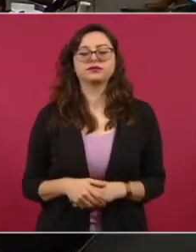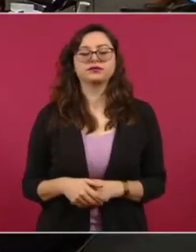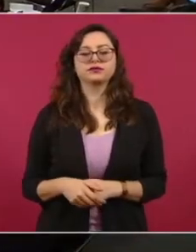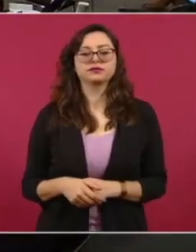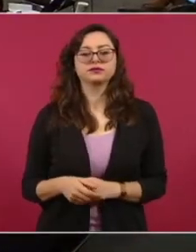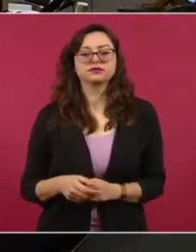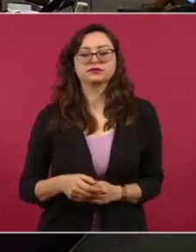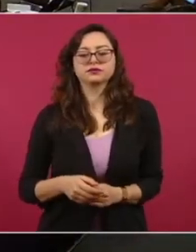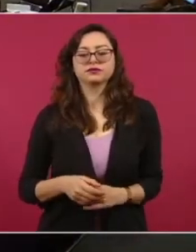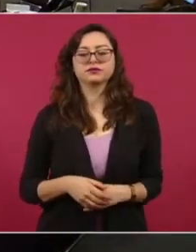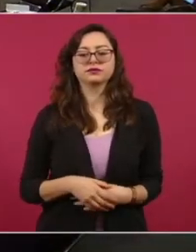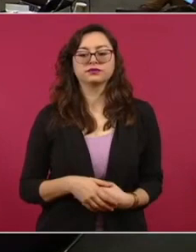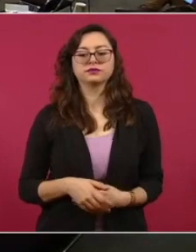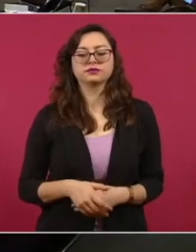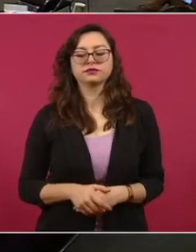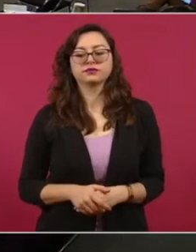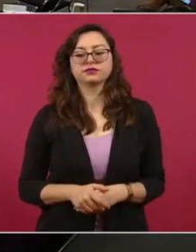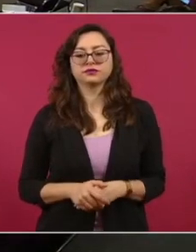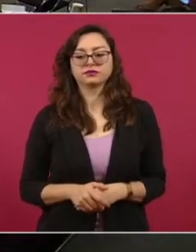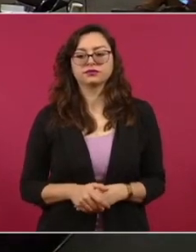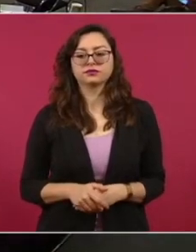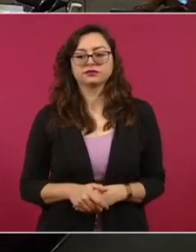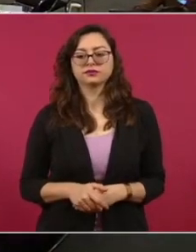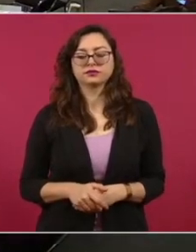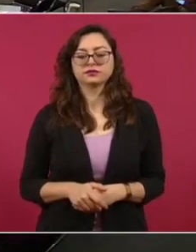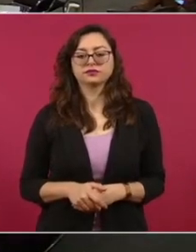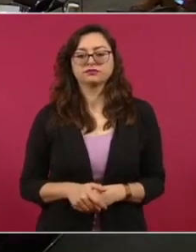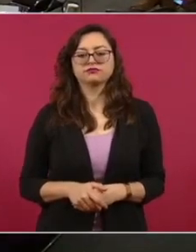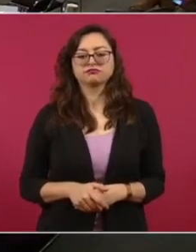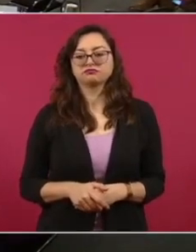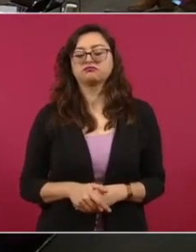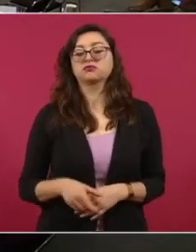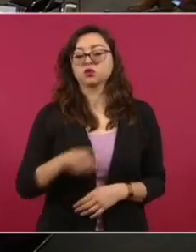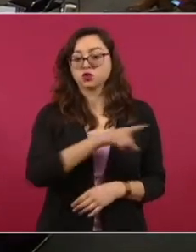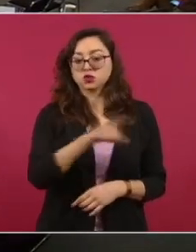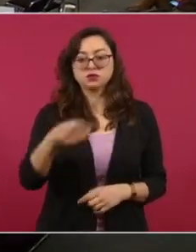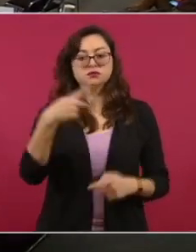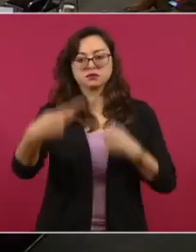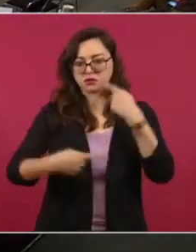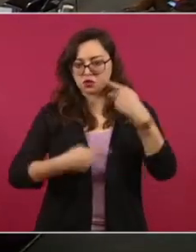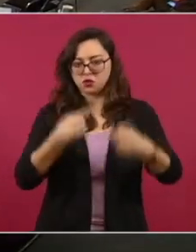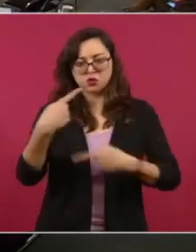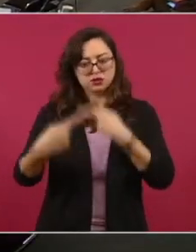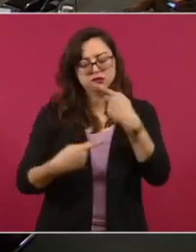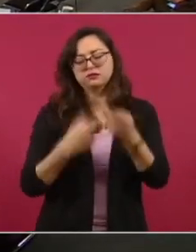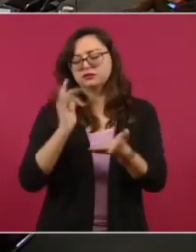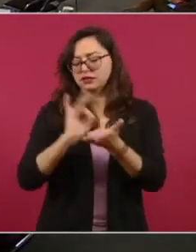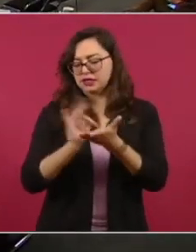Muchas gracias, siempre por sus preguntas. Con su permiso, señor presidente.